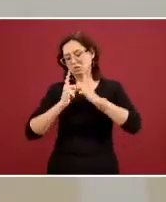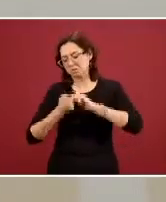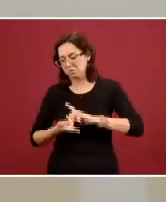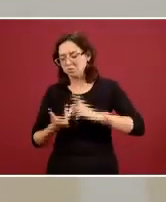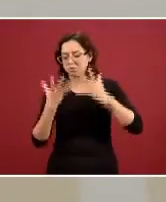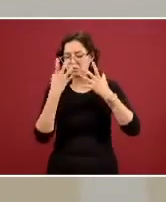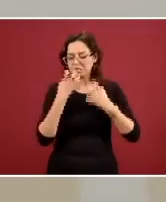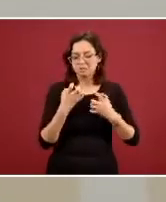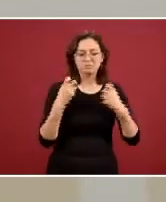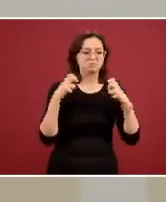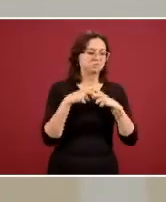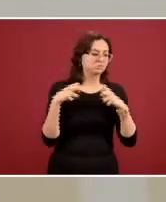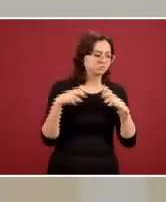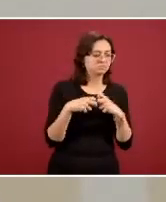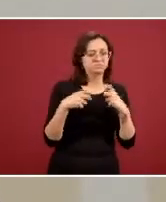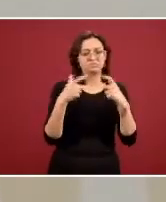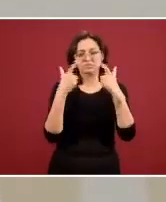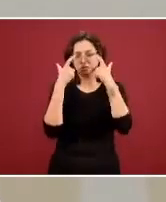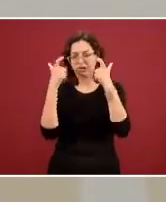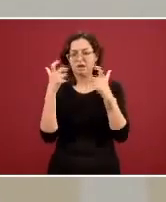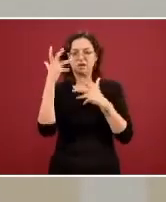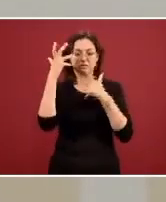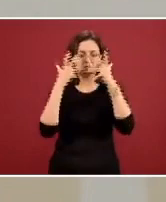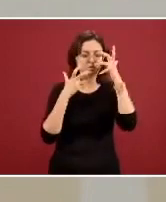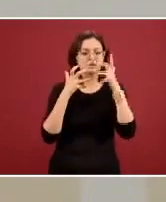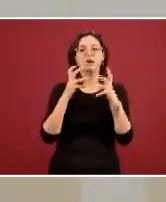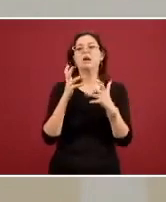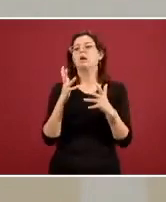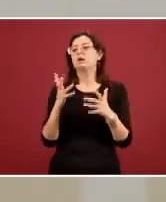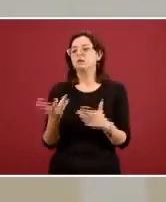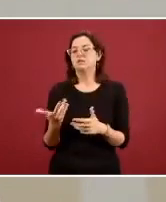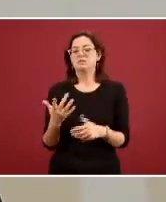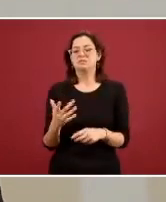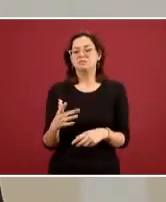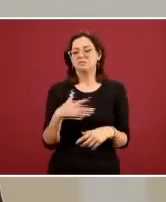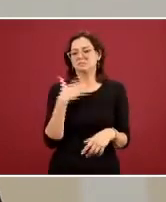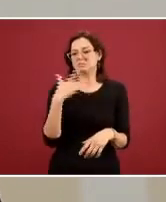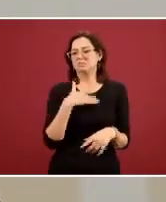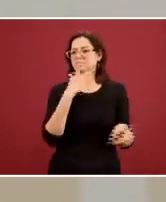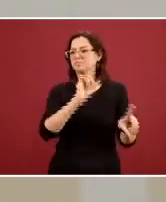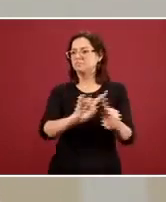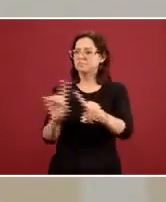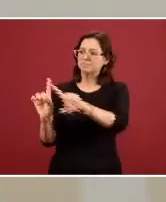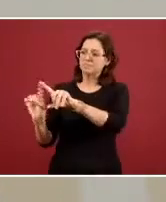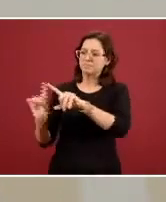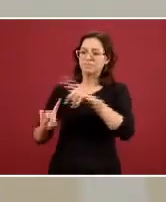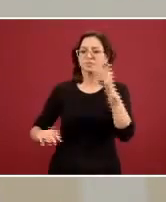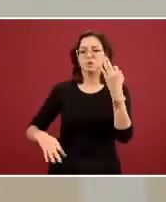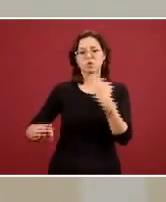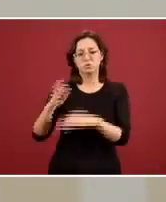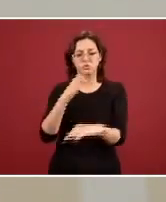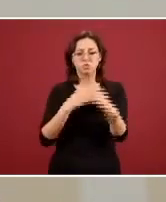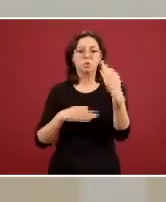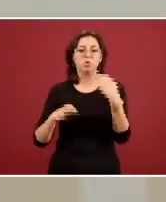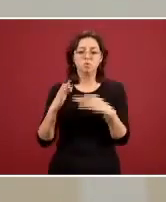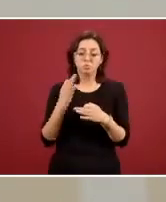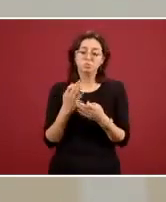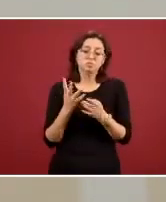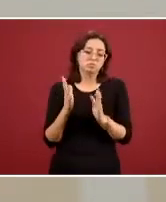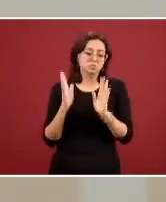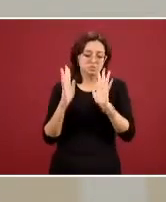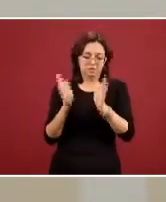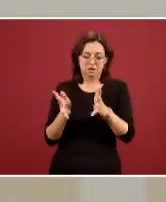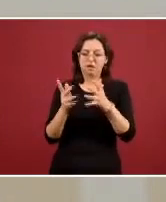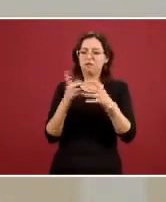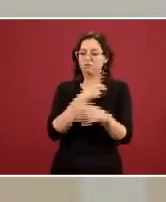tenemos pacientes con ansiedad con esquizofrenia con trastorno obsesivo compulsivo todos ellos ya gozan y ya tienen un manejo